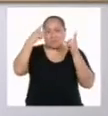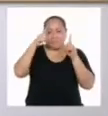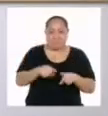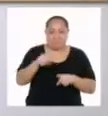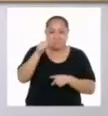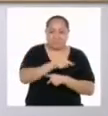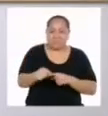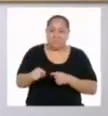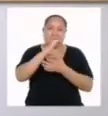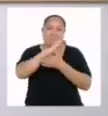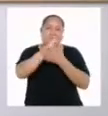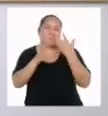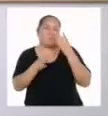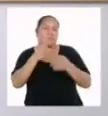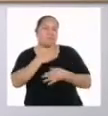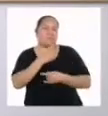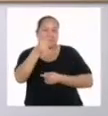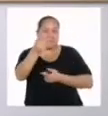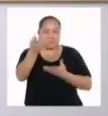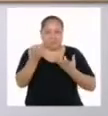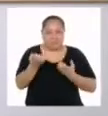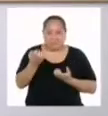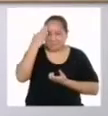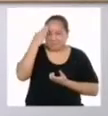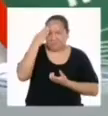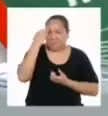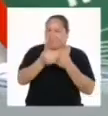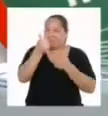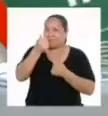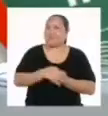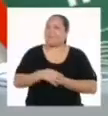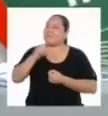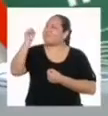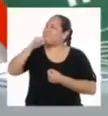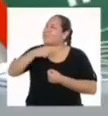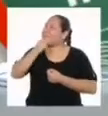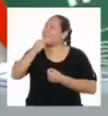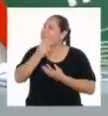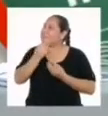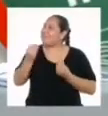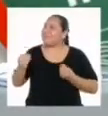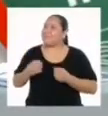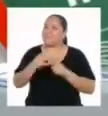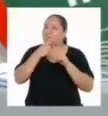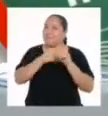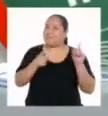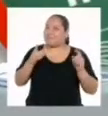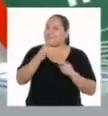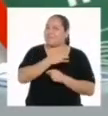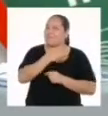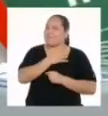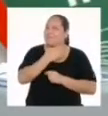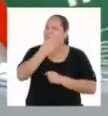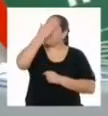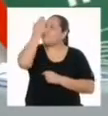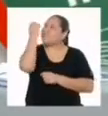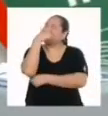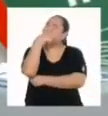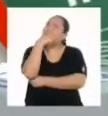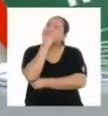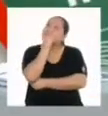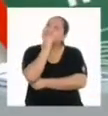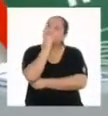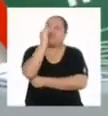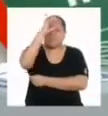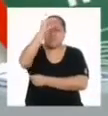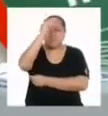bastante interesantes. ¿Te gustaría saber cuáles son, Yanira? Me encantaría, profesor. Pero siento que nos estamos olvidando un